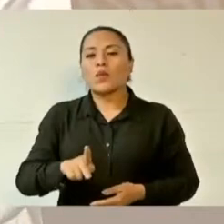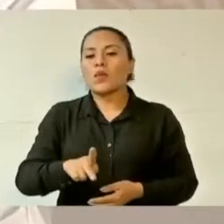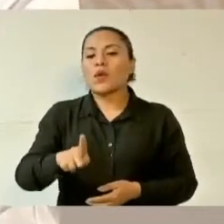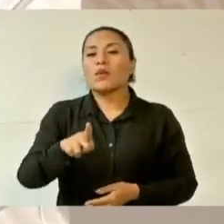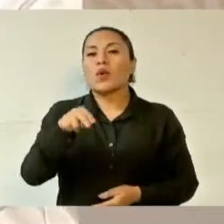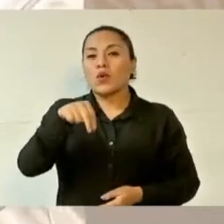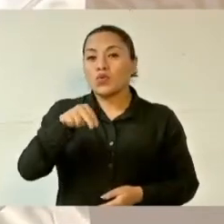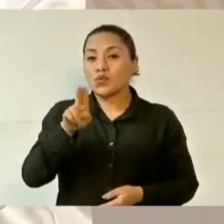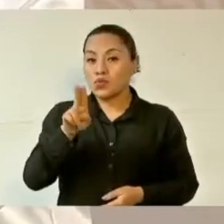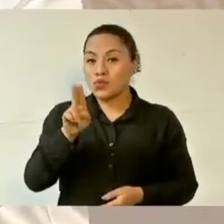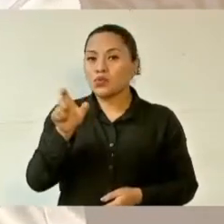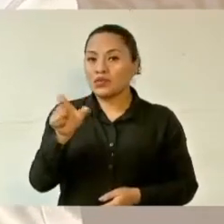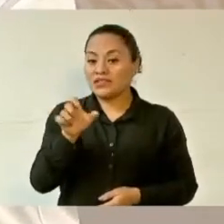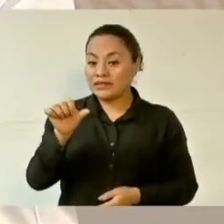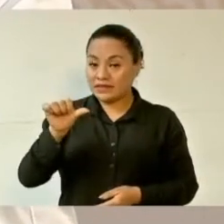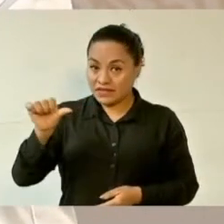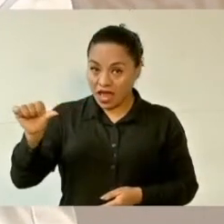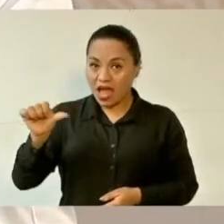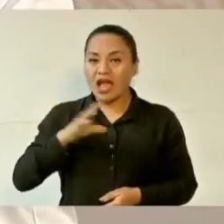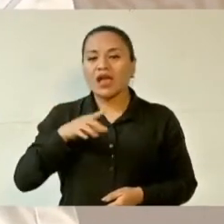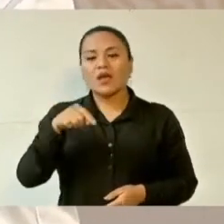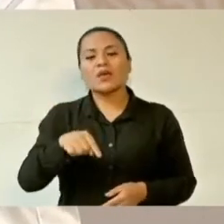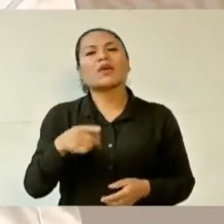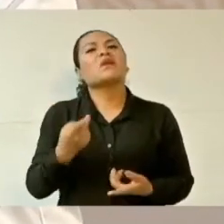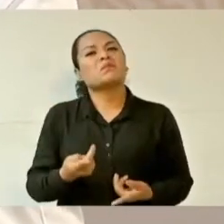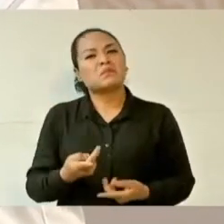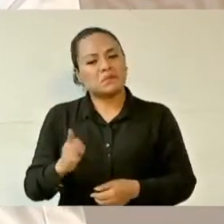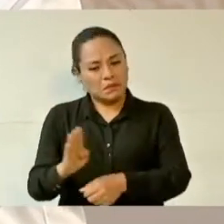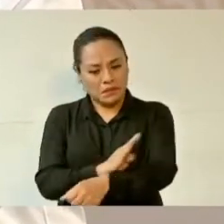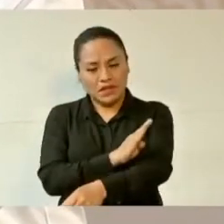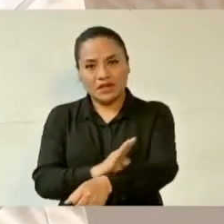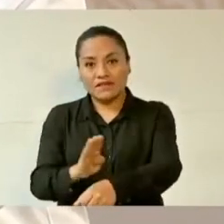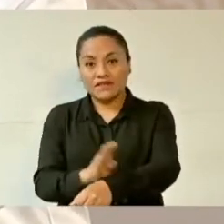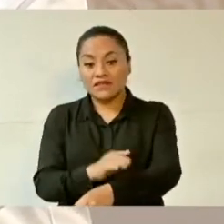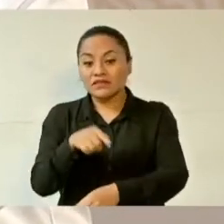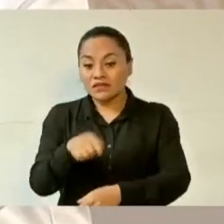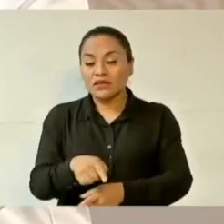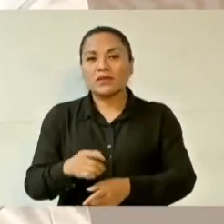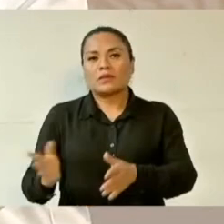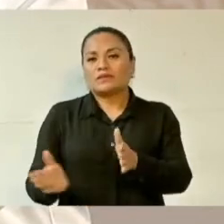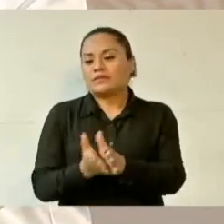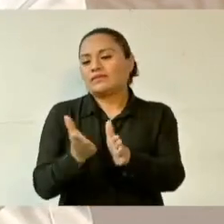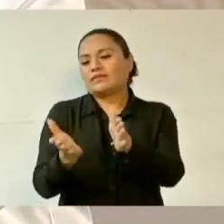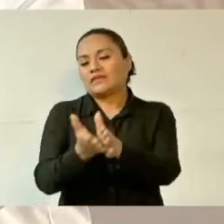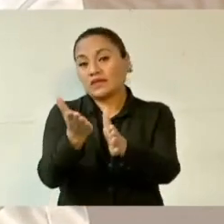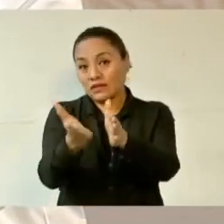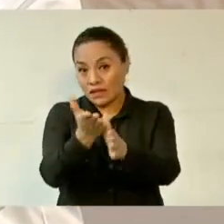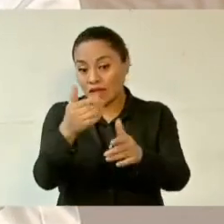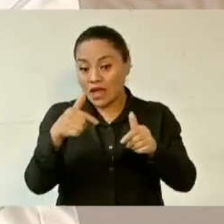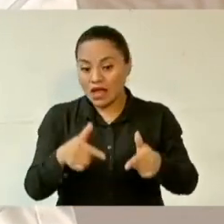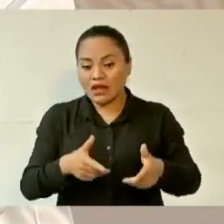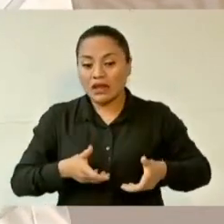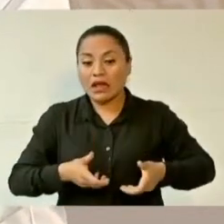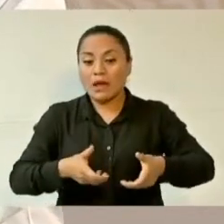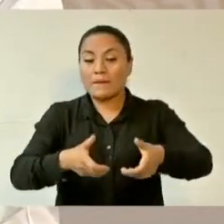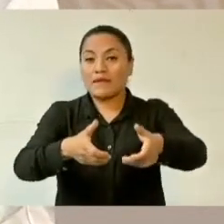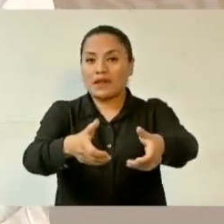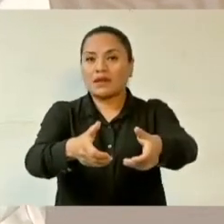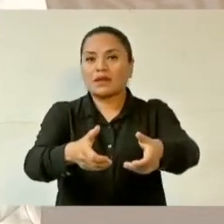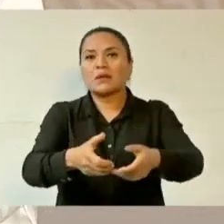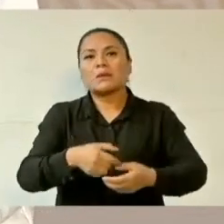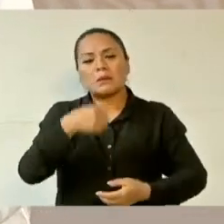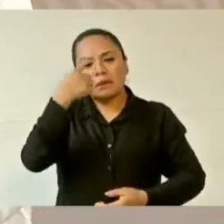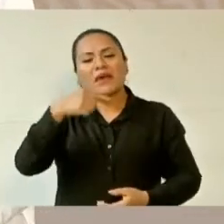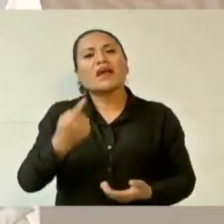es un beneficio, es una obra en bien